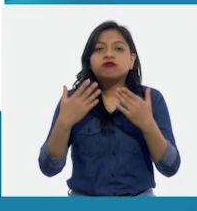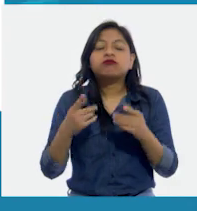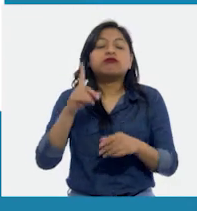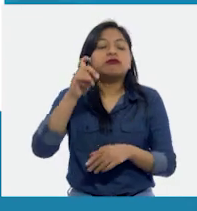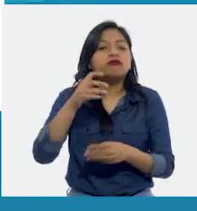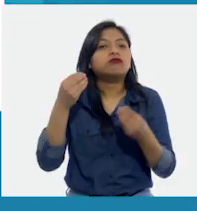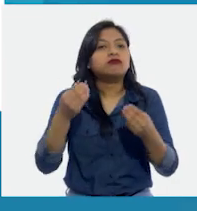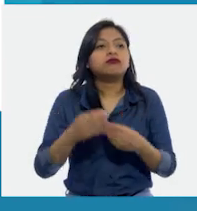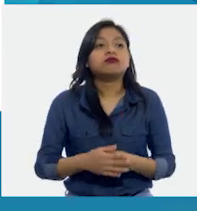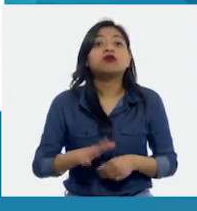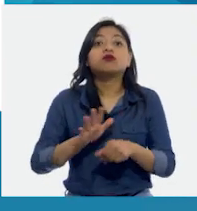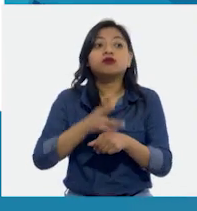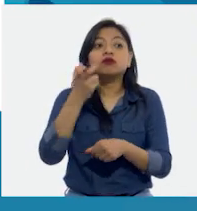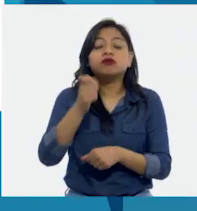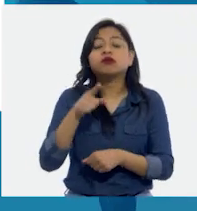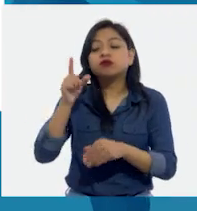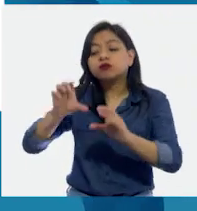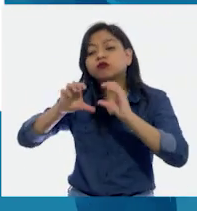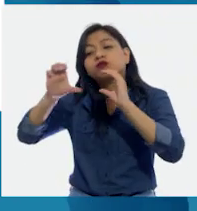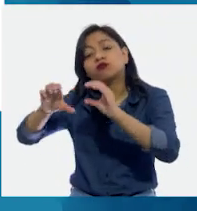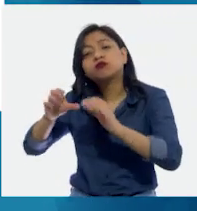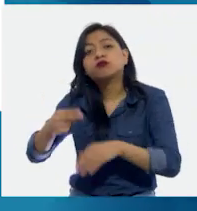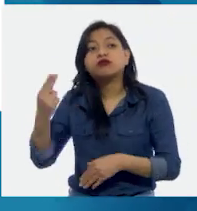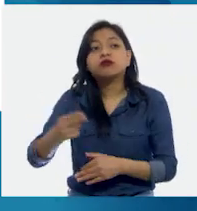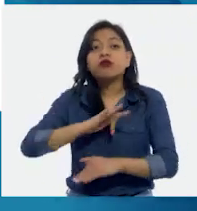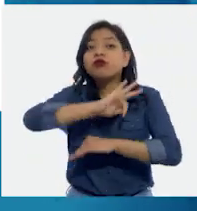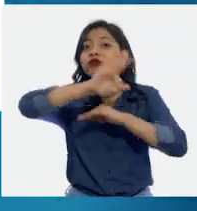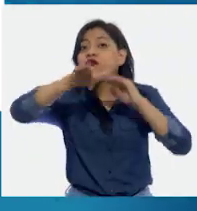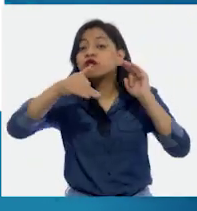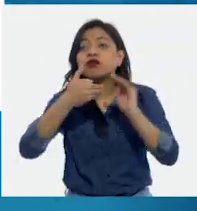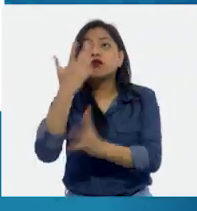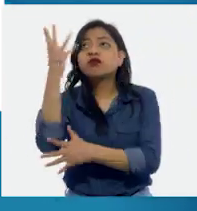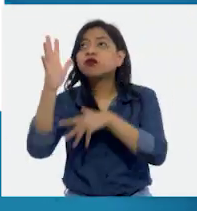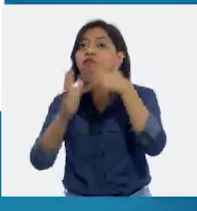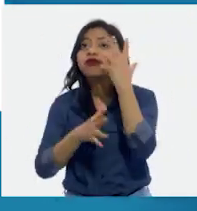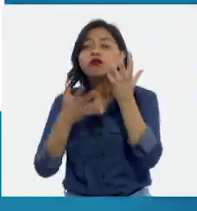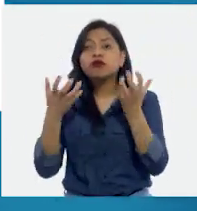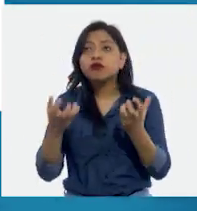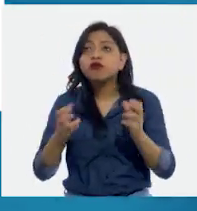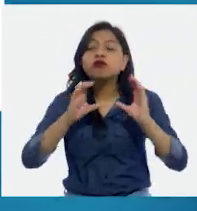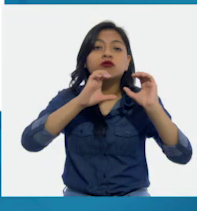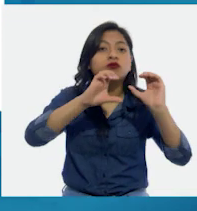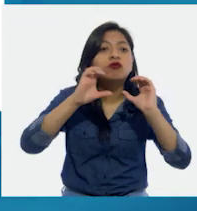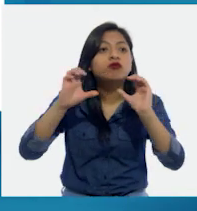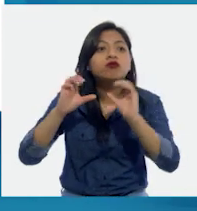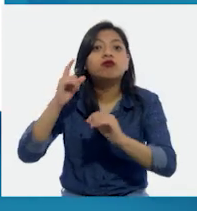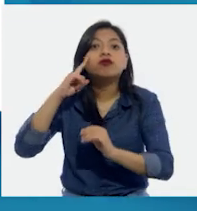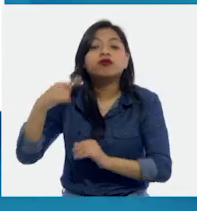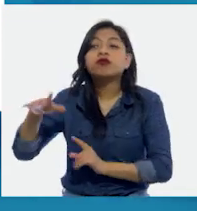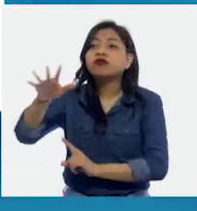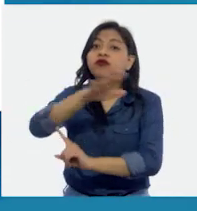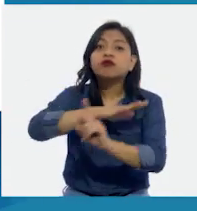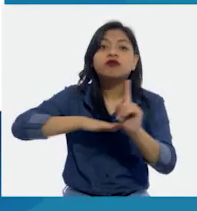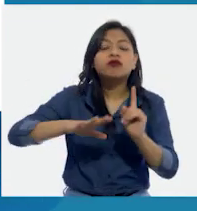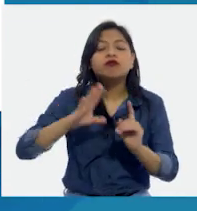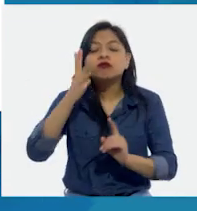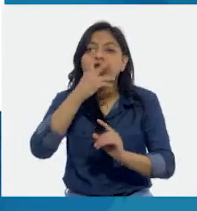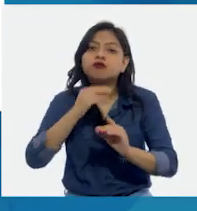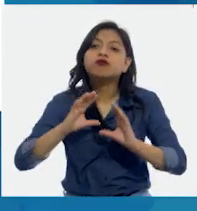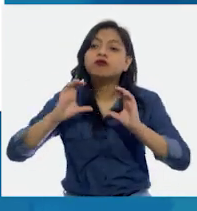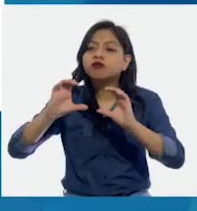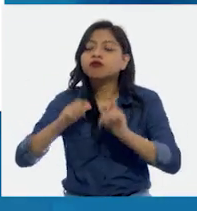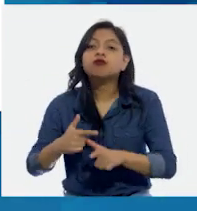eso hay que conservar toda la selva de alrededor para que esta planta tan maravillosa pueda